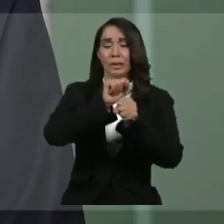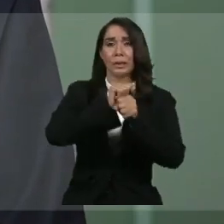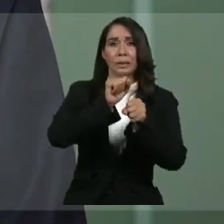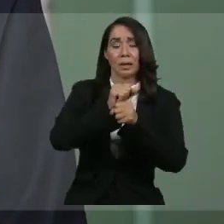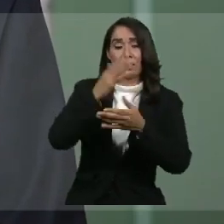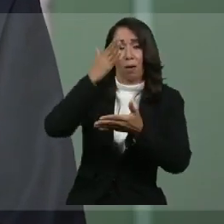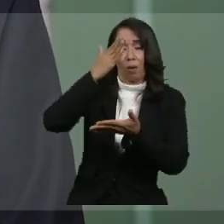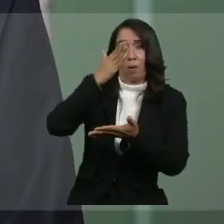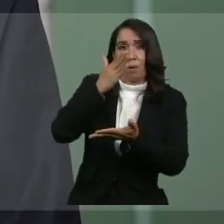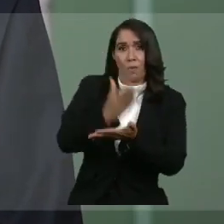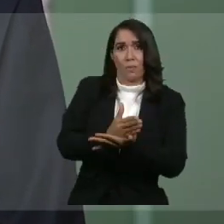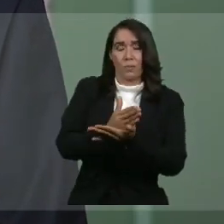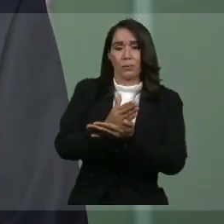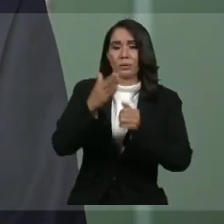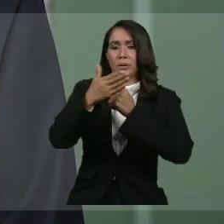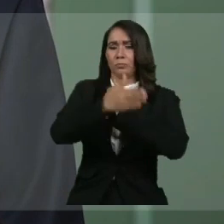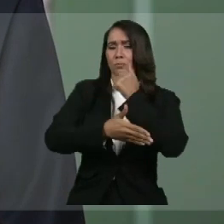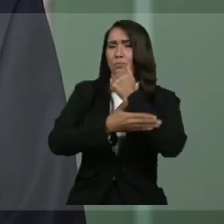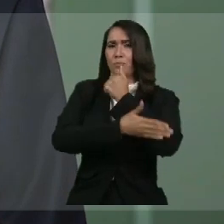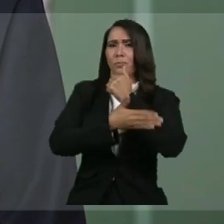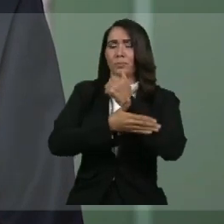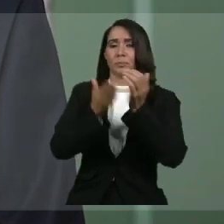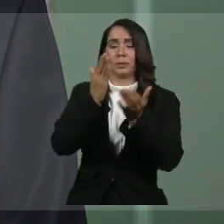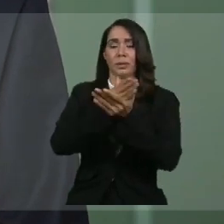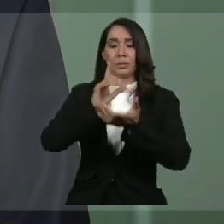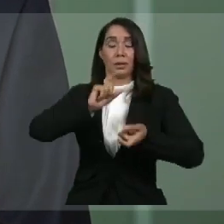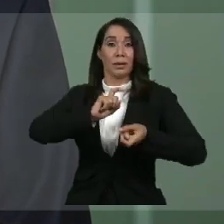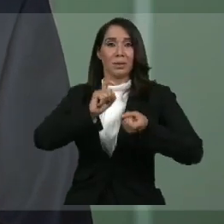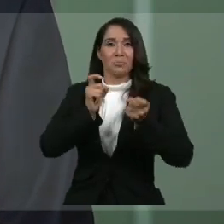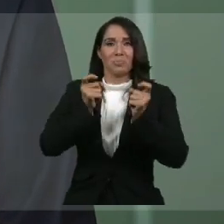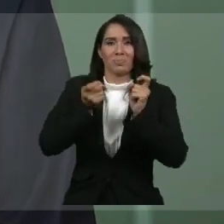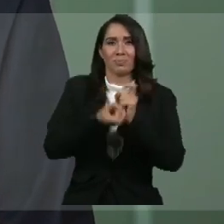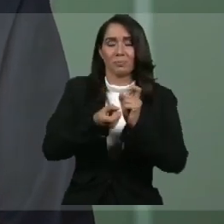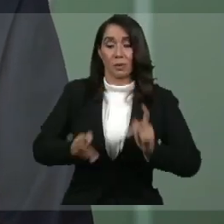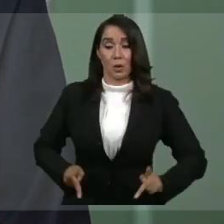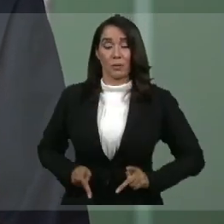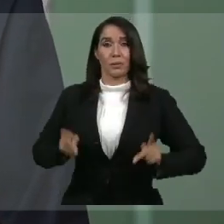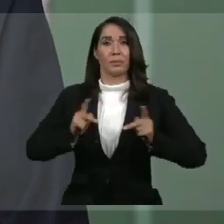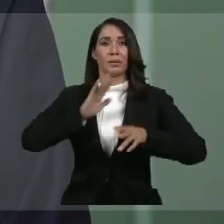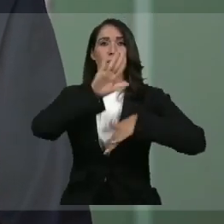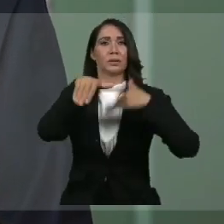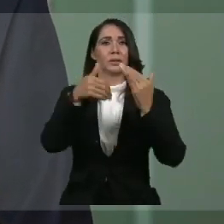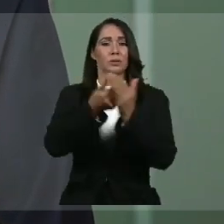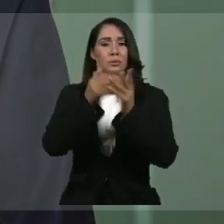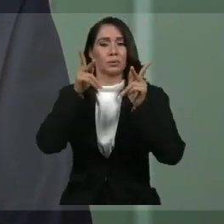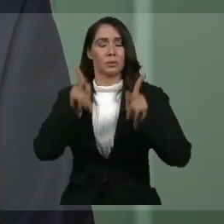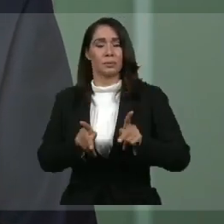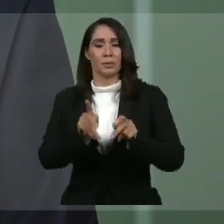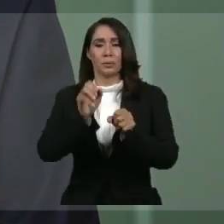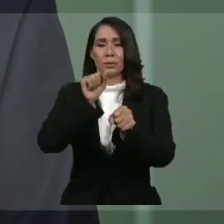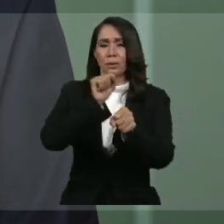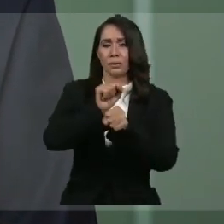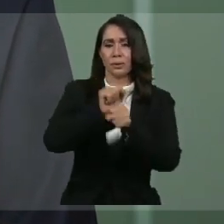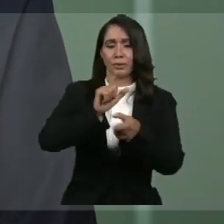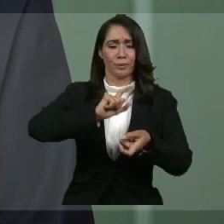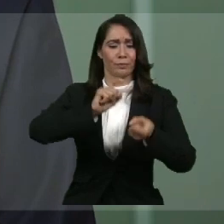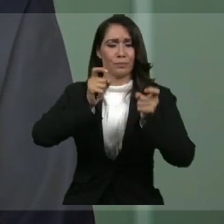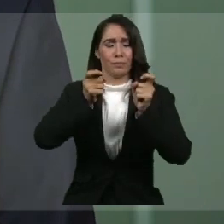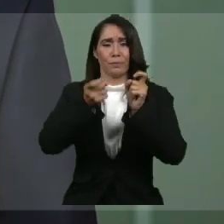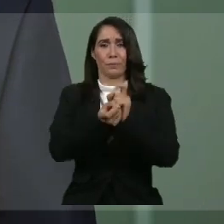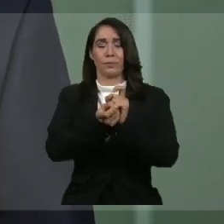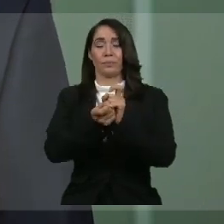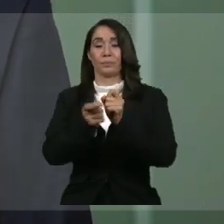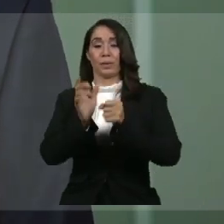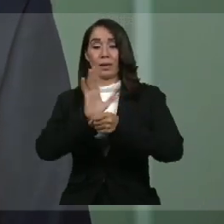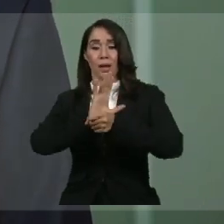comercios y ciudades enteras. Ha cambiado la forma en que vivimos, trabajamos y compramos. Ha sido capaz